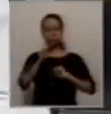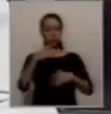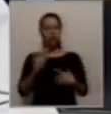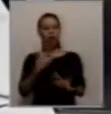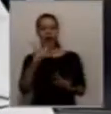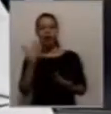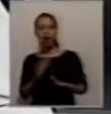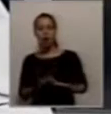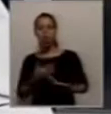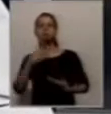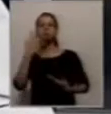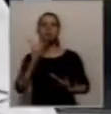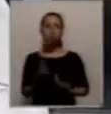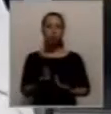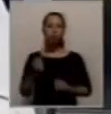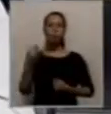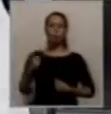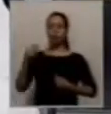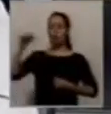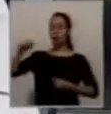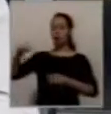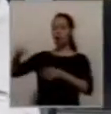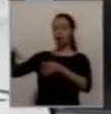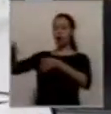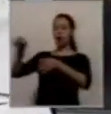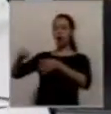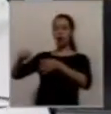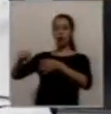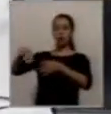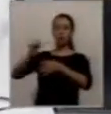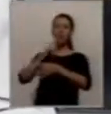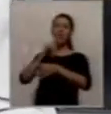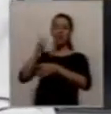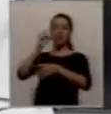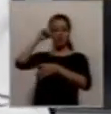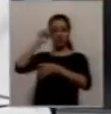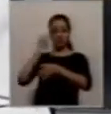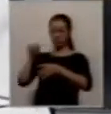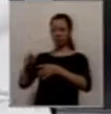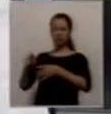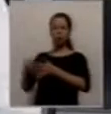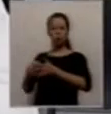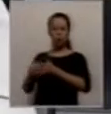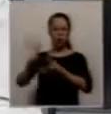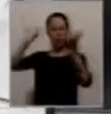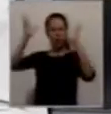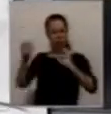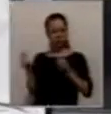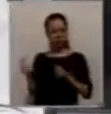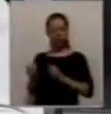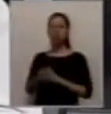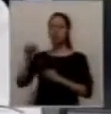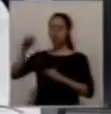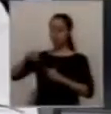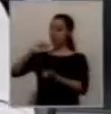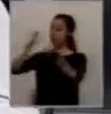donde hay un problema ambiental que se transforma en un centro deportivo y de medio ambiente sano y un espacio verde, porque no solamente el centro deportivo que